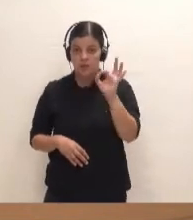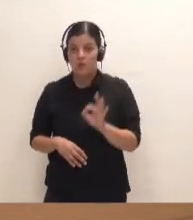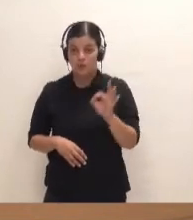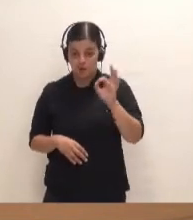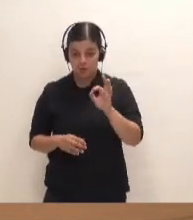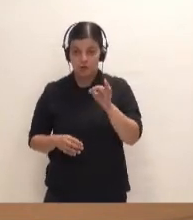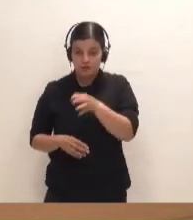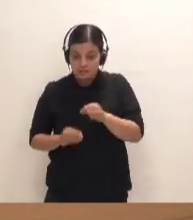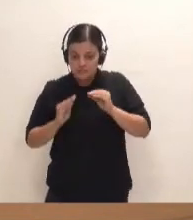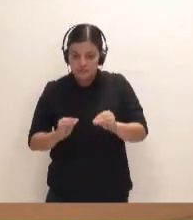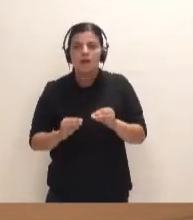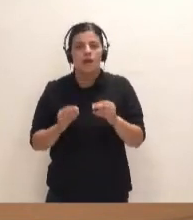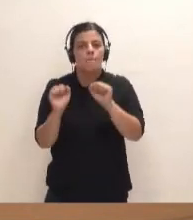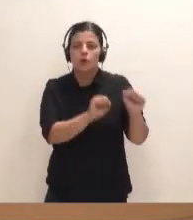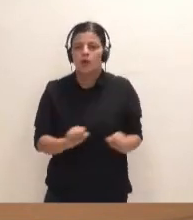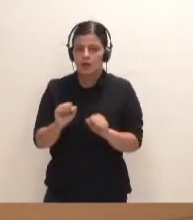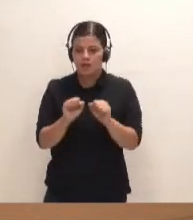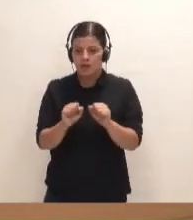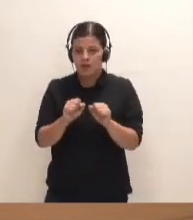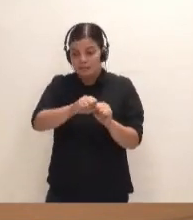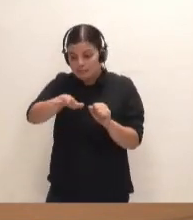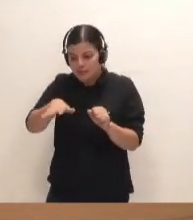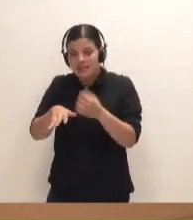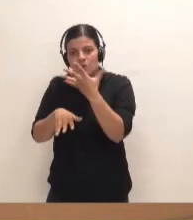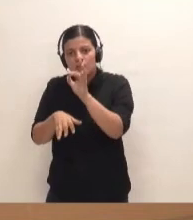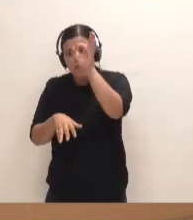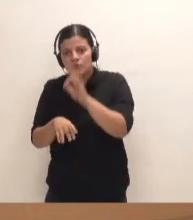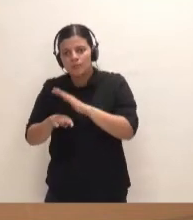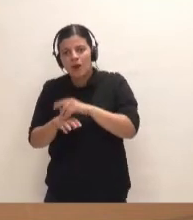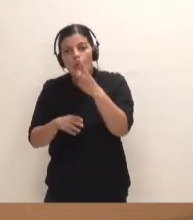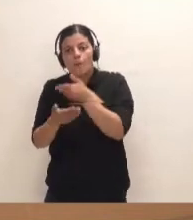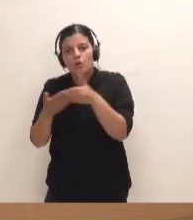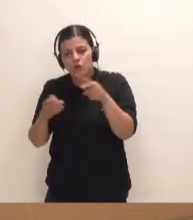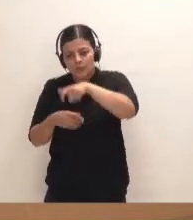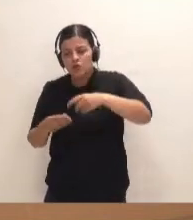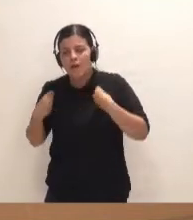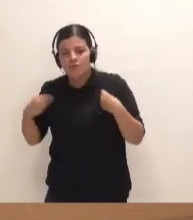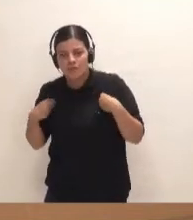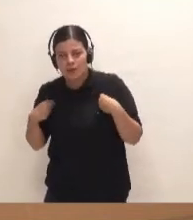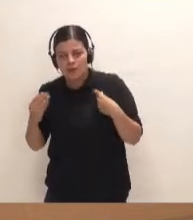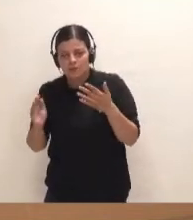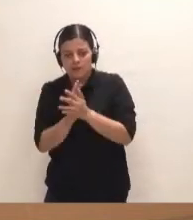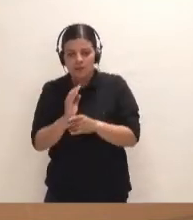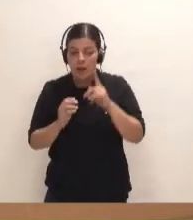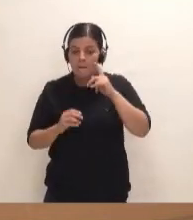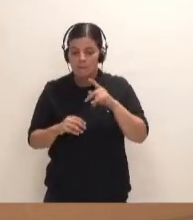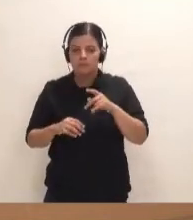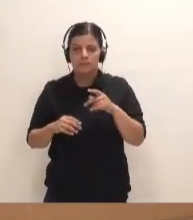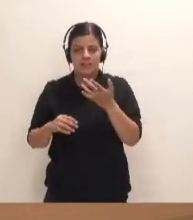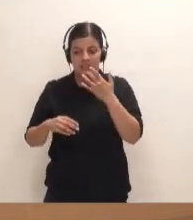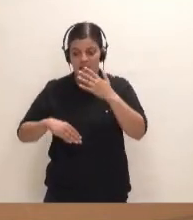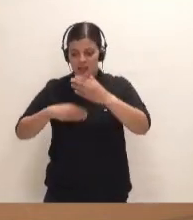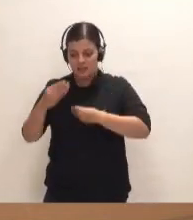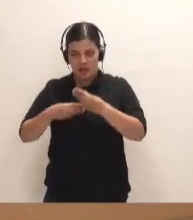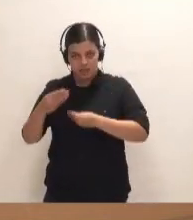protegida y nos queda el otro 50% para que vivan casi un millón de personas. No podemos decir que cualquier infraestructura que se haga para ese millón de personas que vivan en el